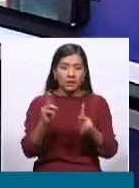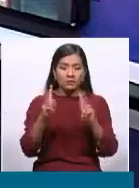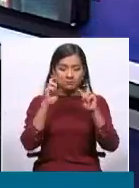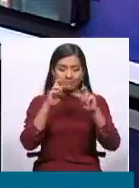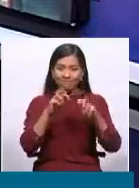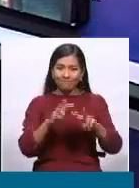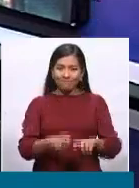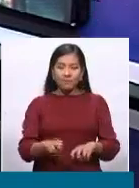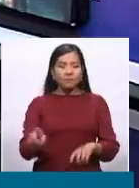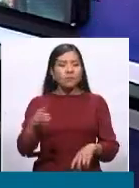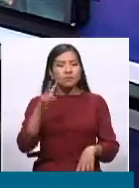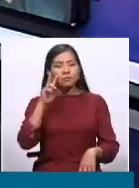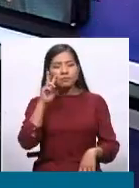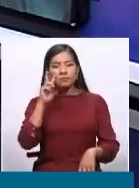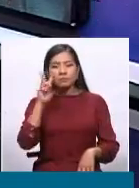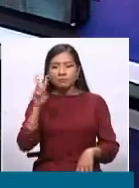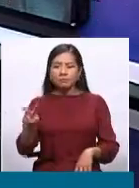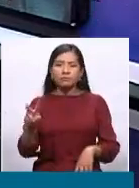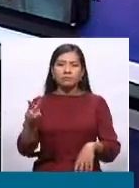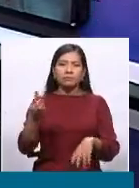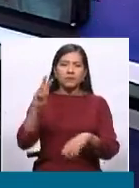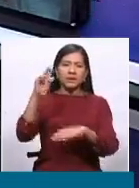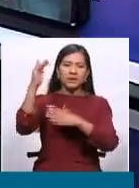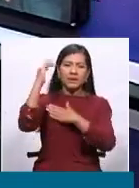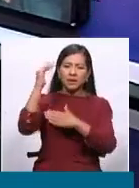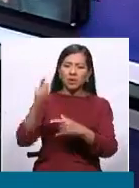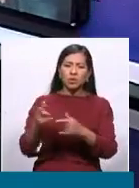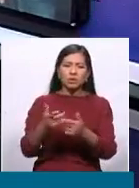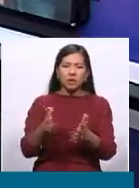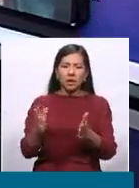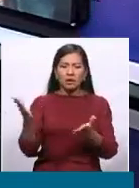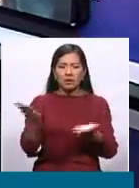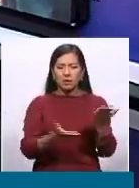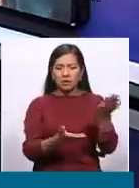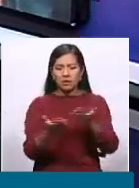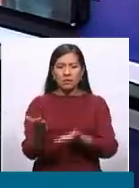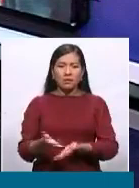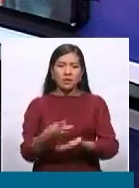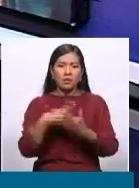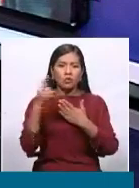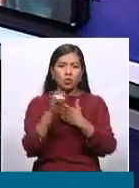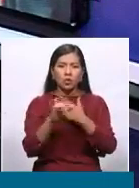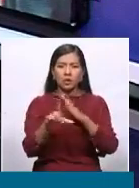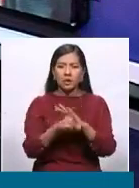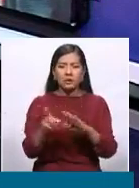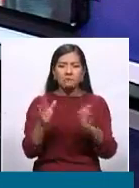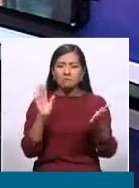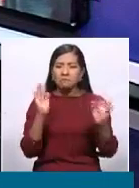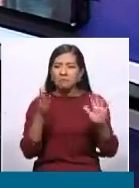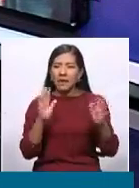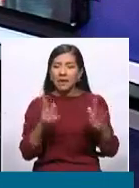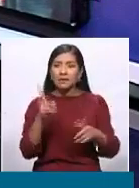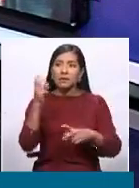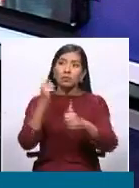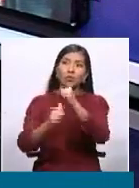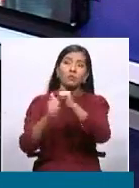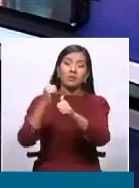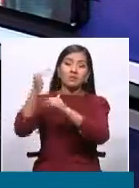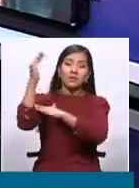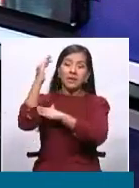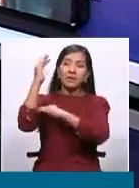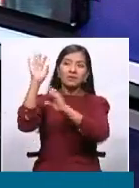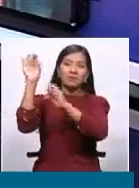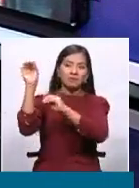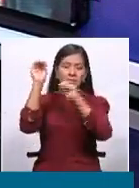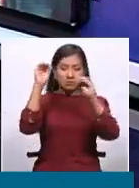vislumbra a partir de esta presentación de los proyectos de ley, es más bien buscar trasladar el conflicto de Santa Cruz a la